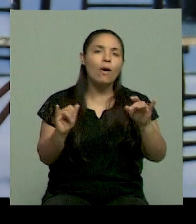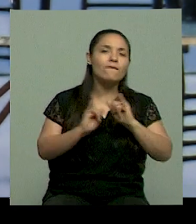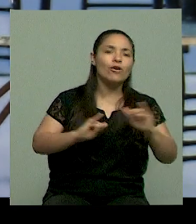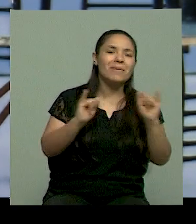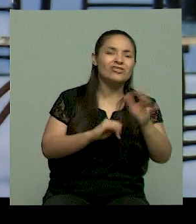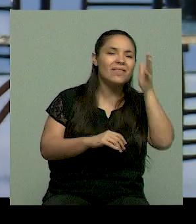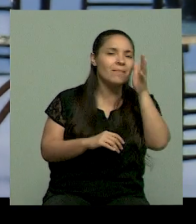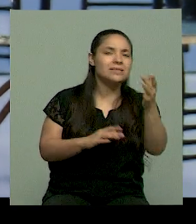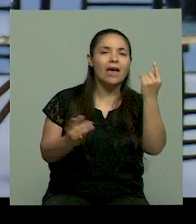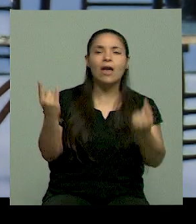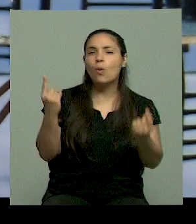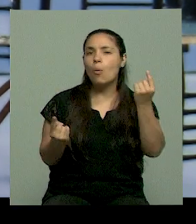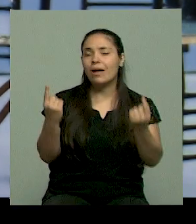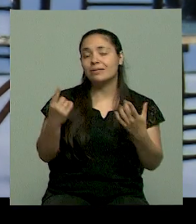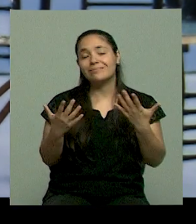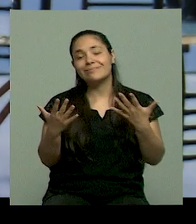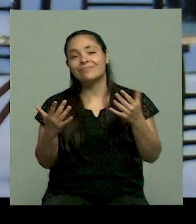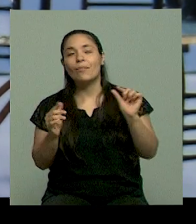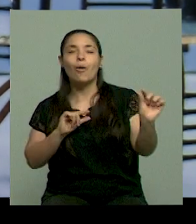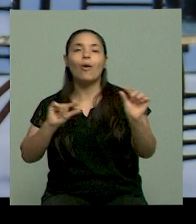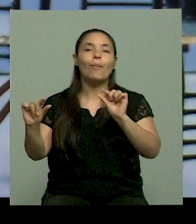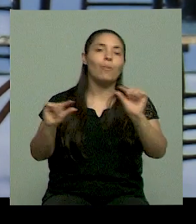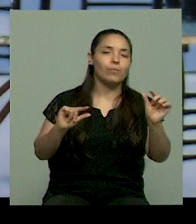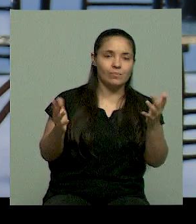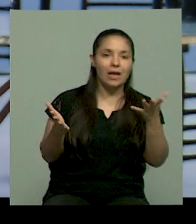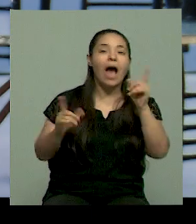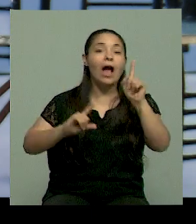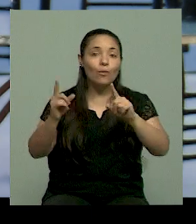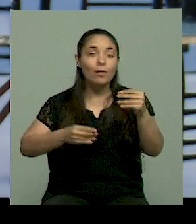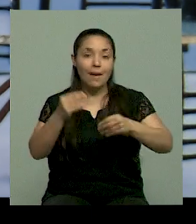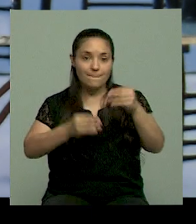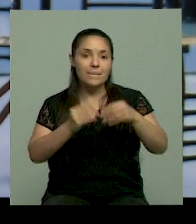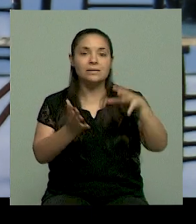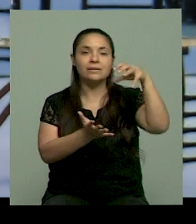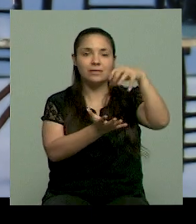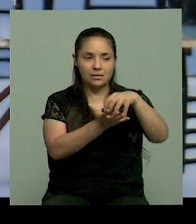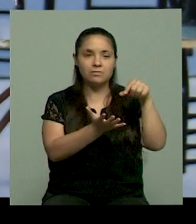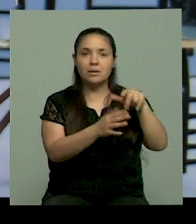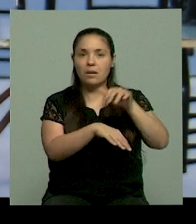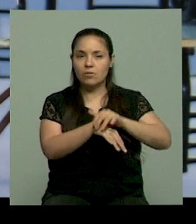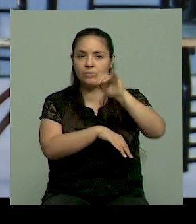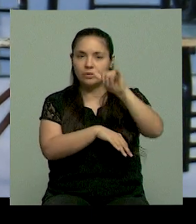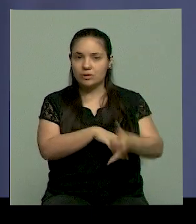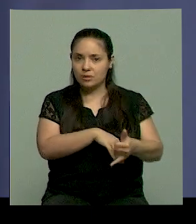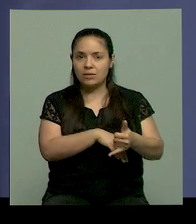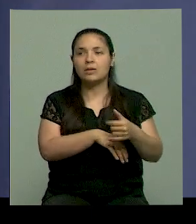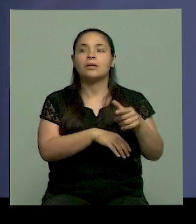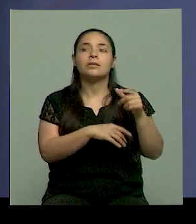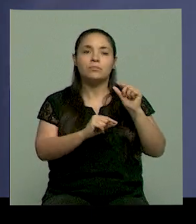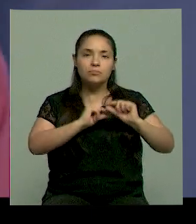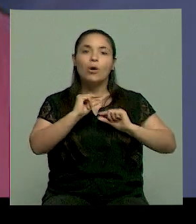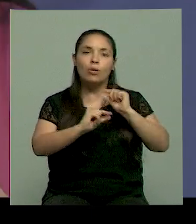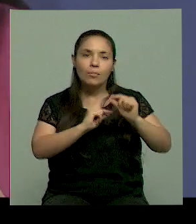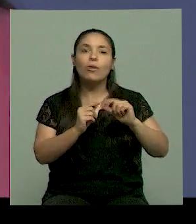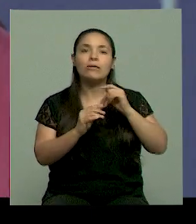cosa, ¿sí? Hay empresas o entidades que son muy responsables, entonces intentan